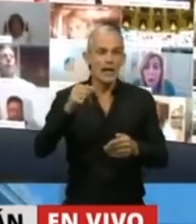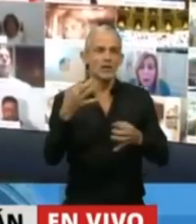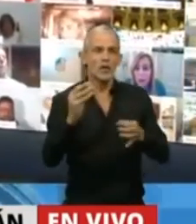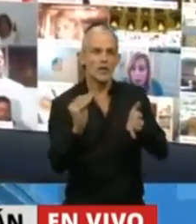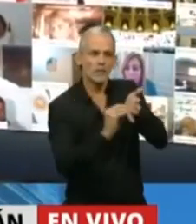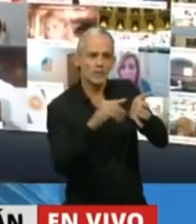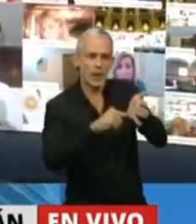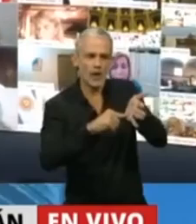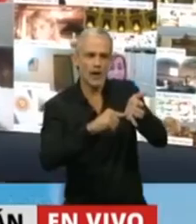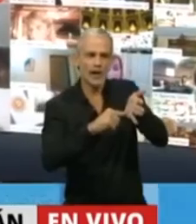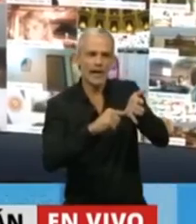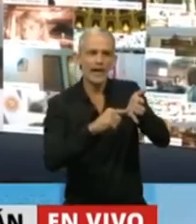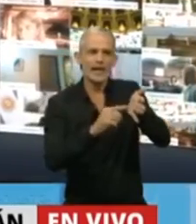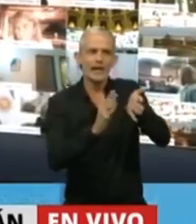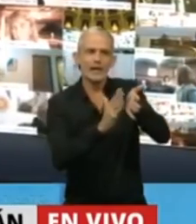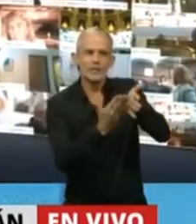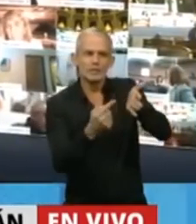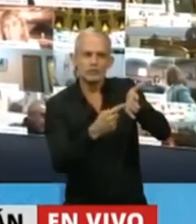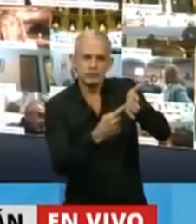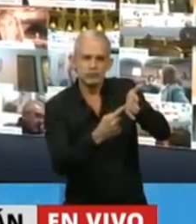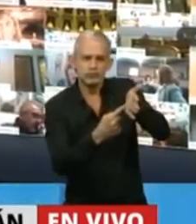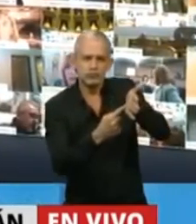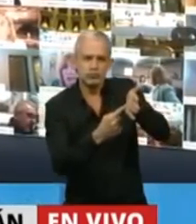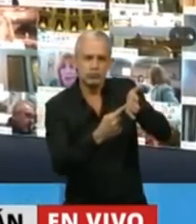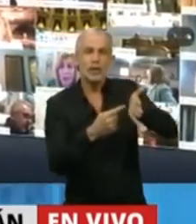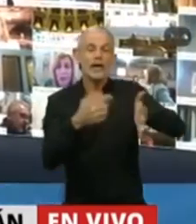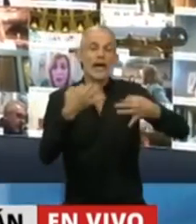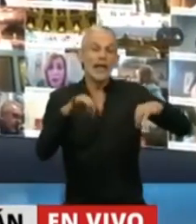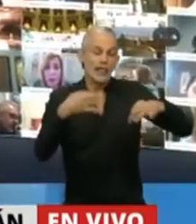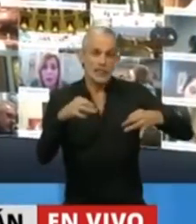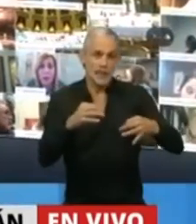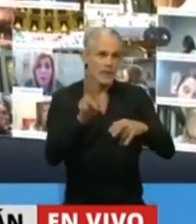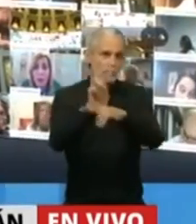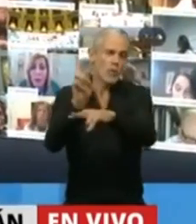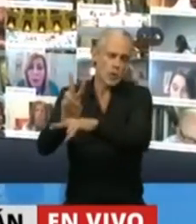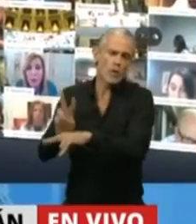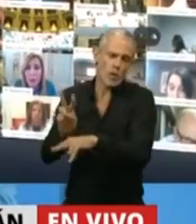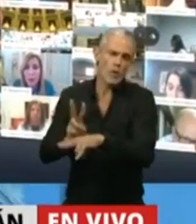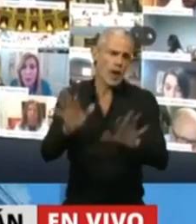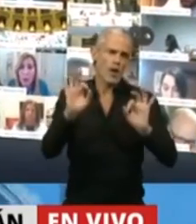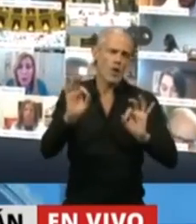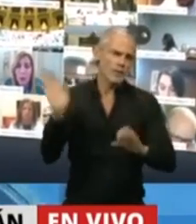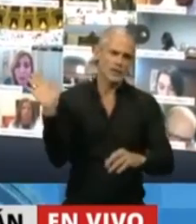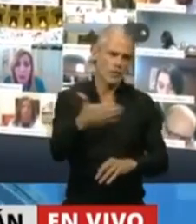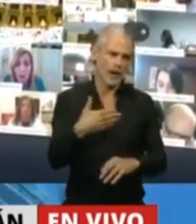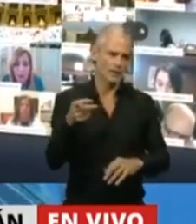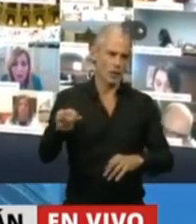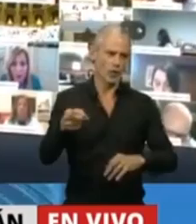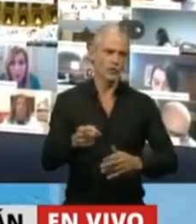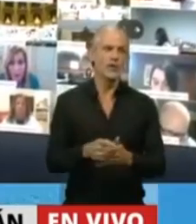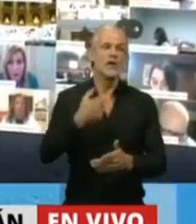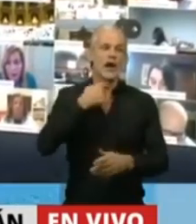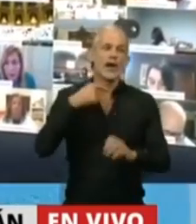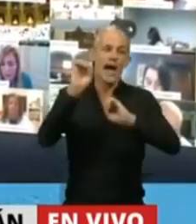entre todos. Estos trabajadores también merecen una protección integral. Y es lo que quería dejar